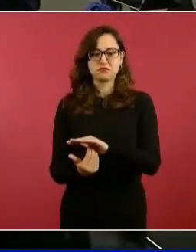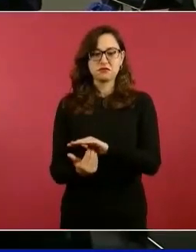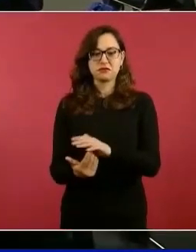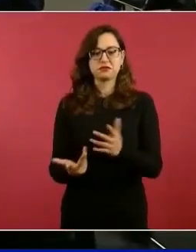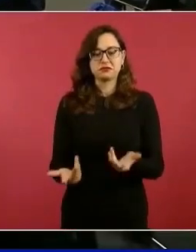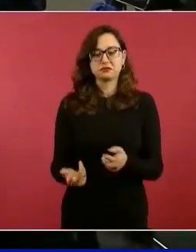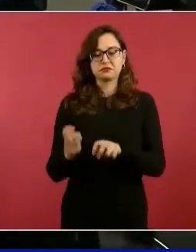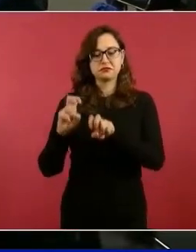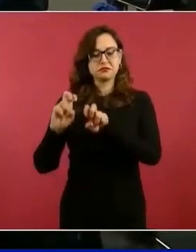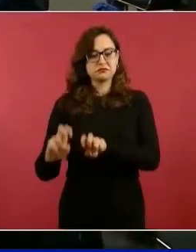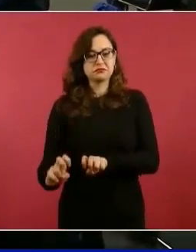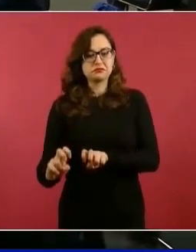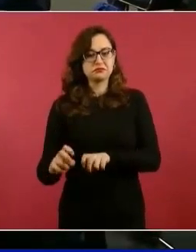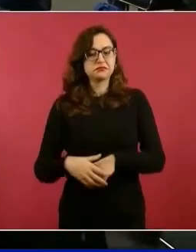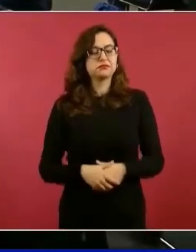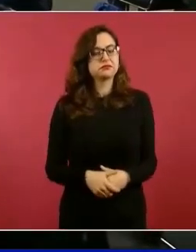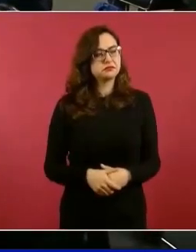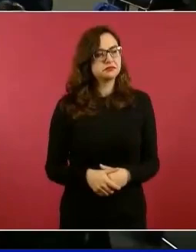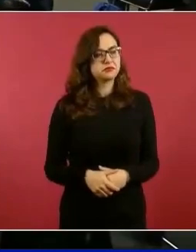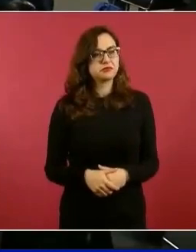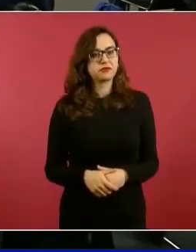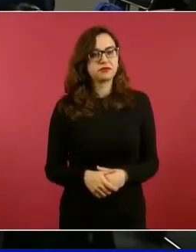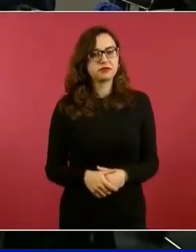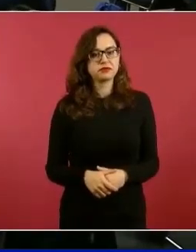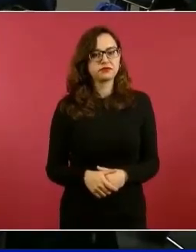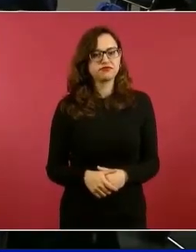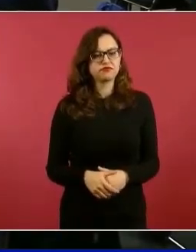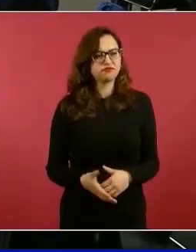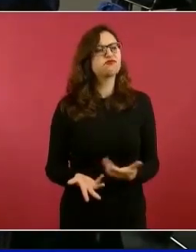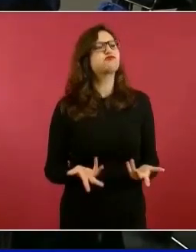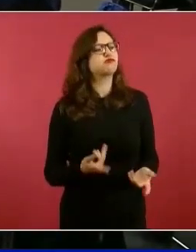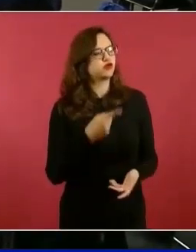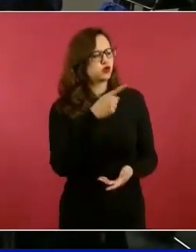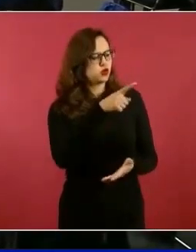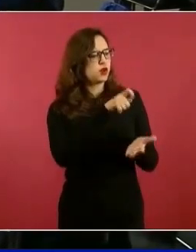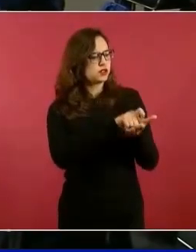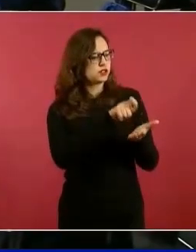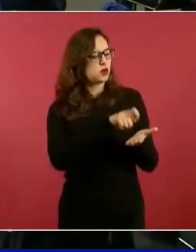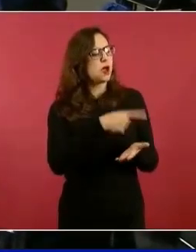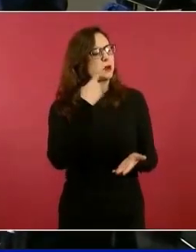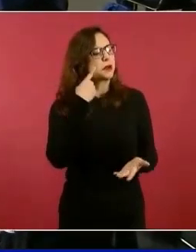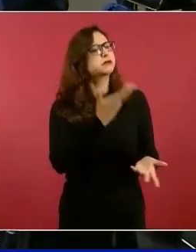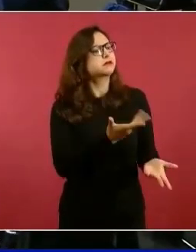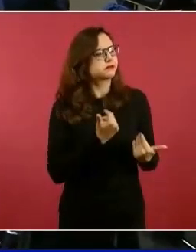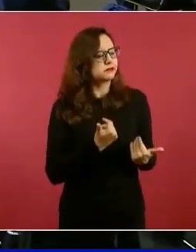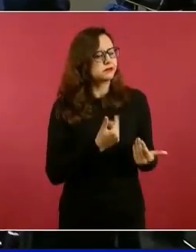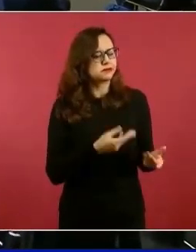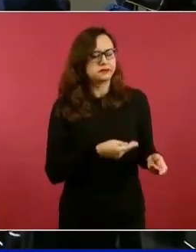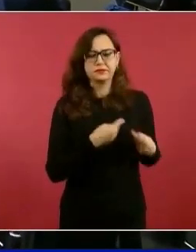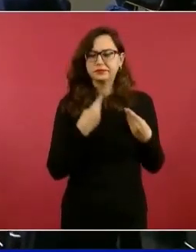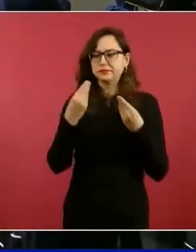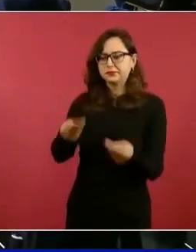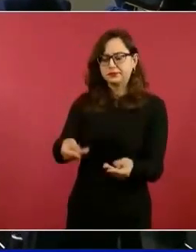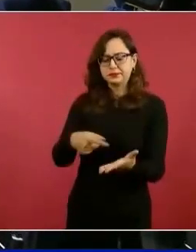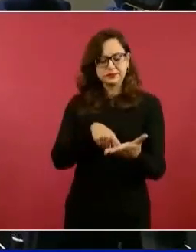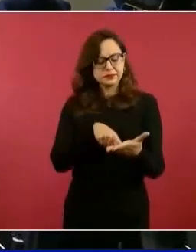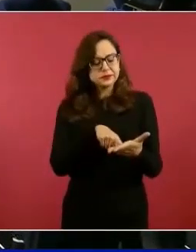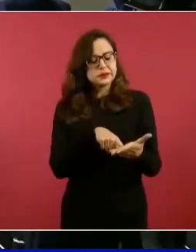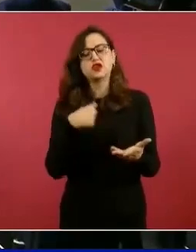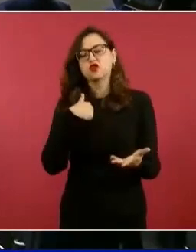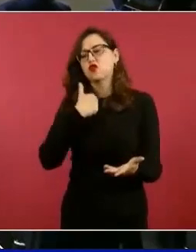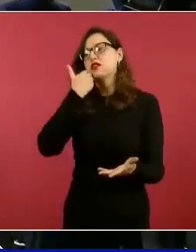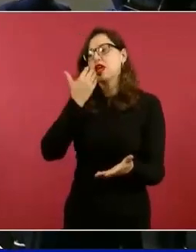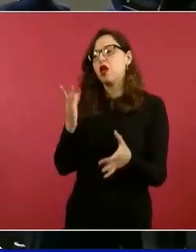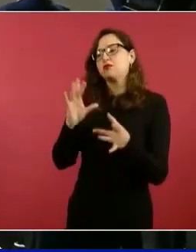Y me dice, ¿qué has escrito? Pues traigo este borrador. ¿Qué quieres decir? Pues